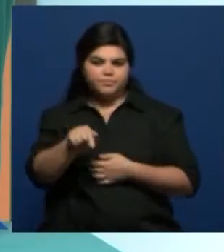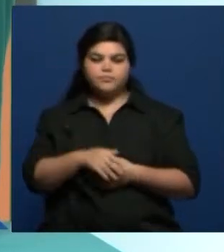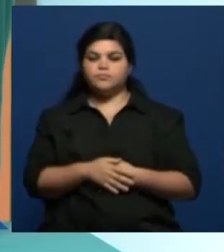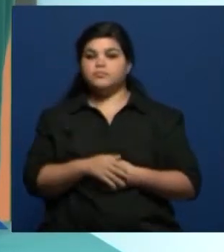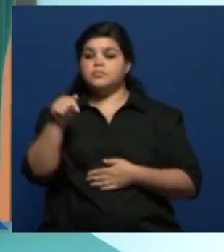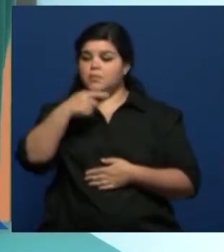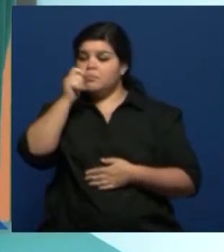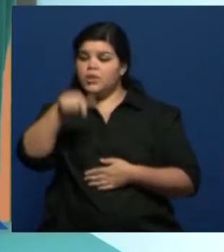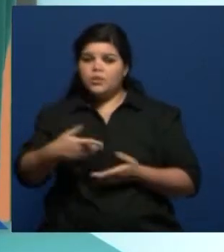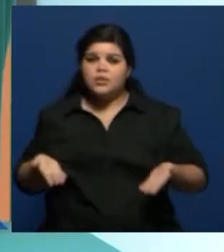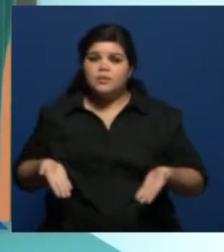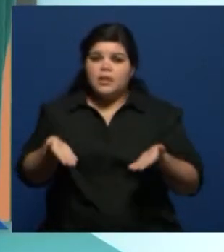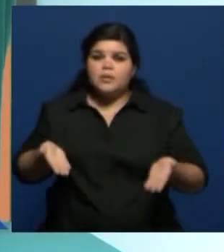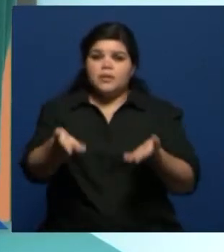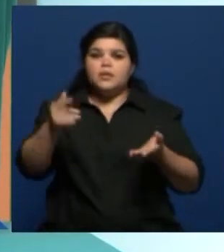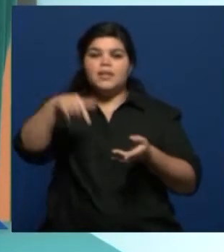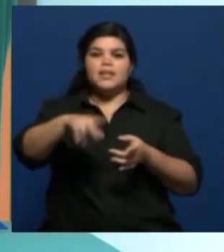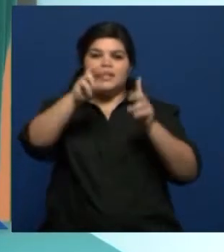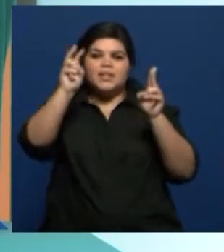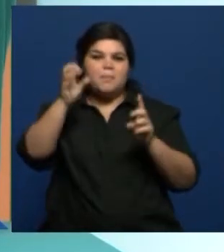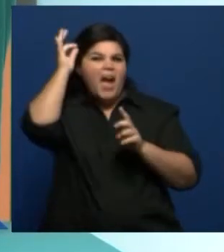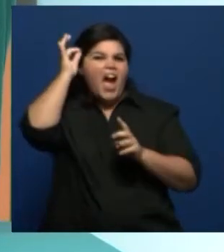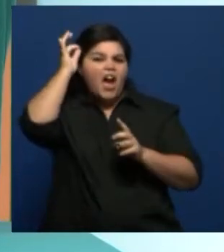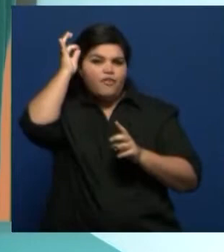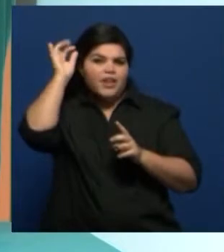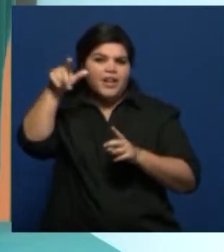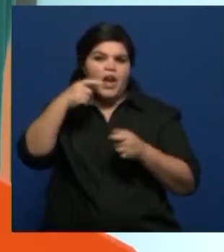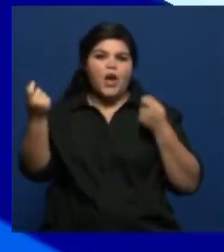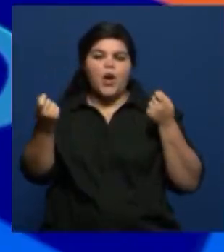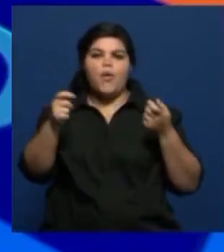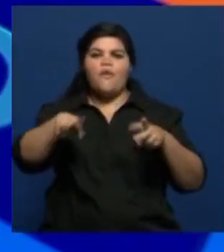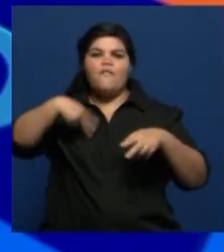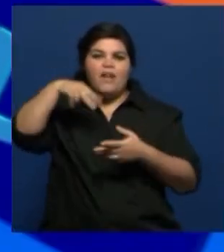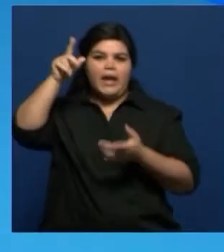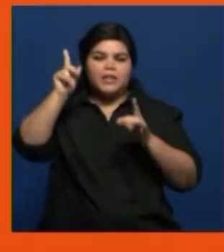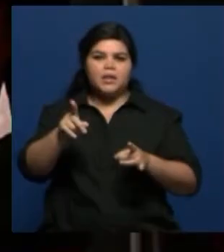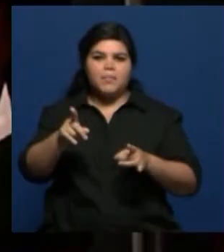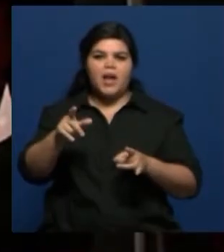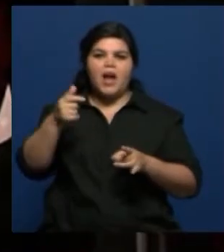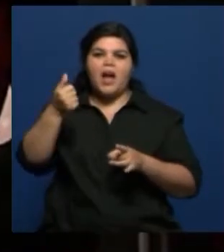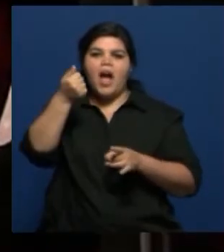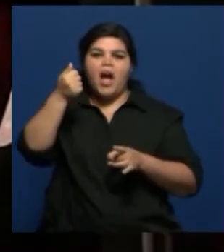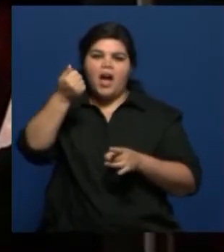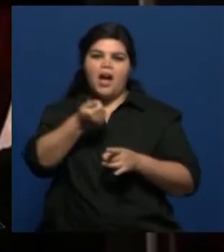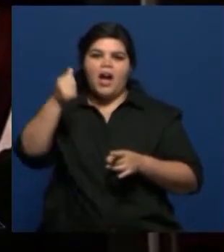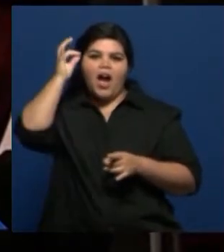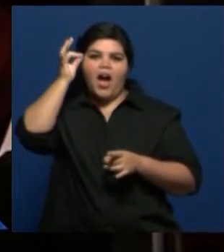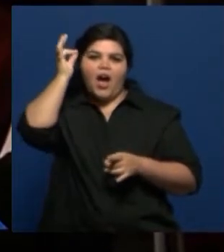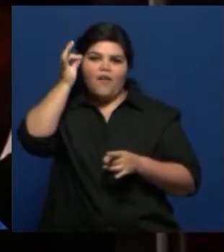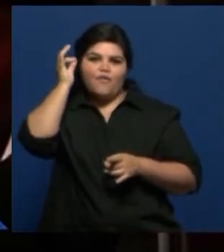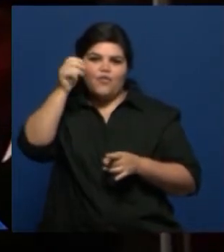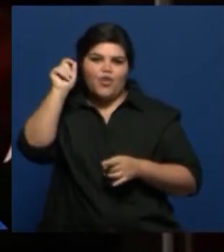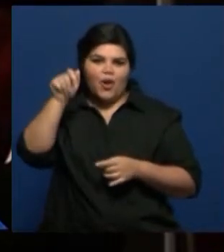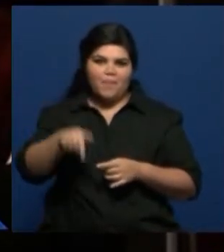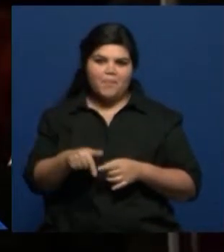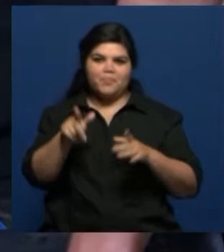en Mendoza las danzas de raíz africana y las afro-latinoamericanas. Entonces, bueno, un poco con... y también el